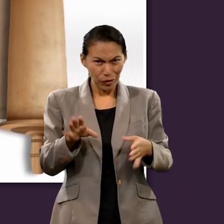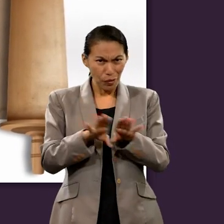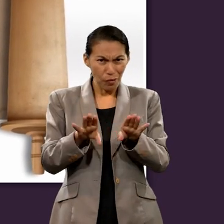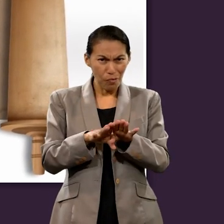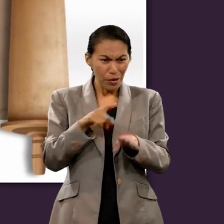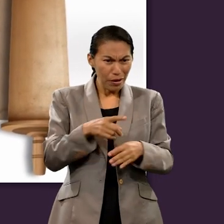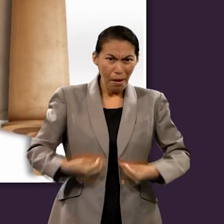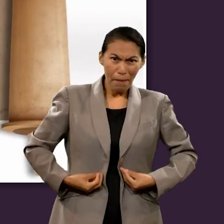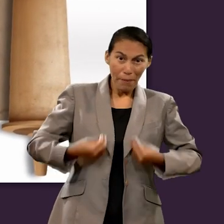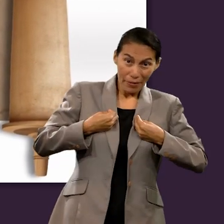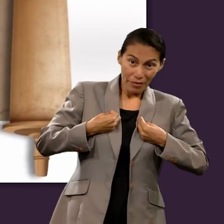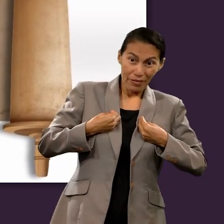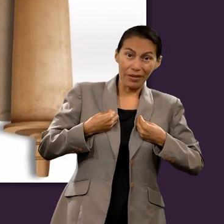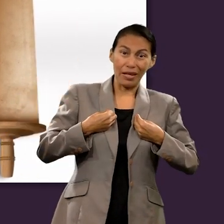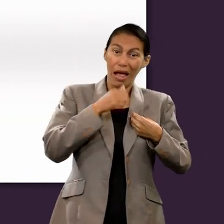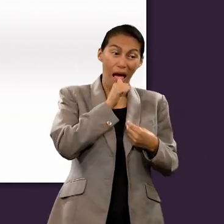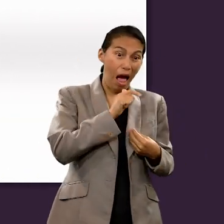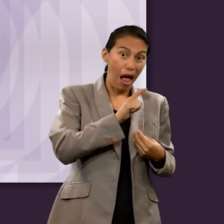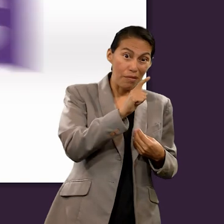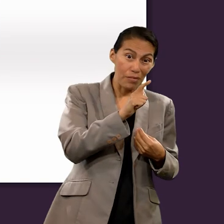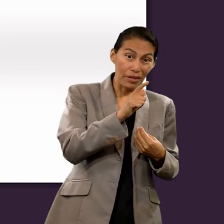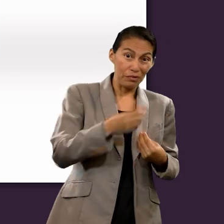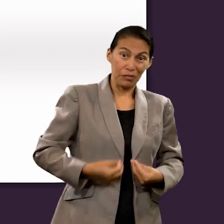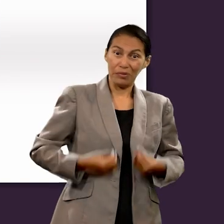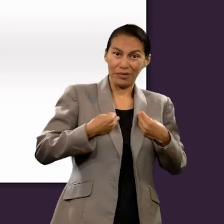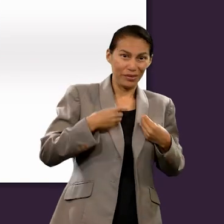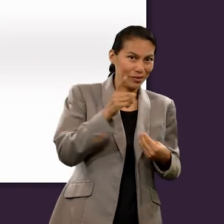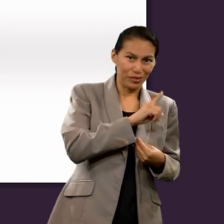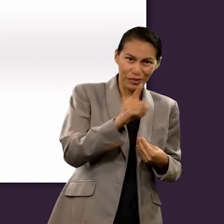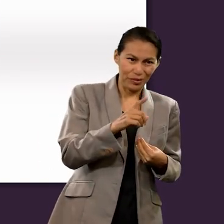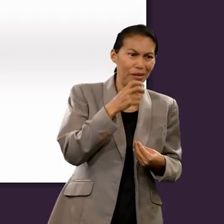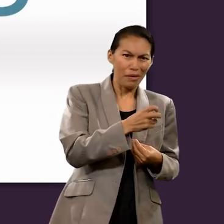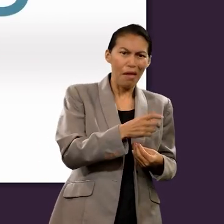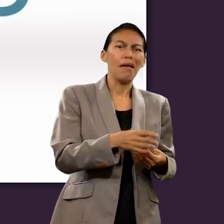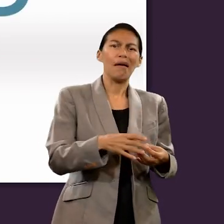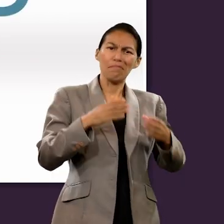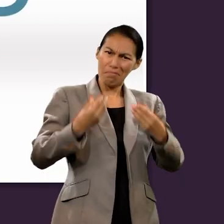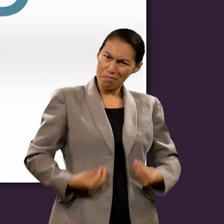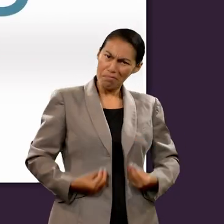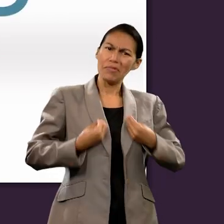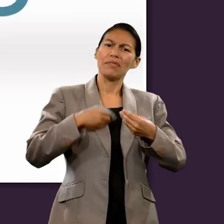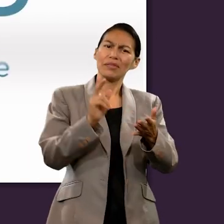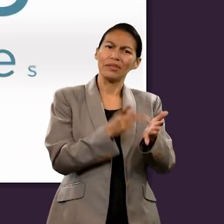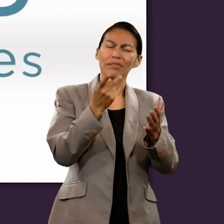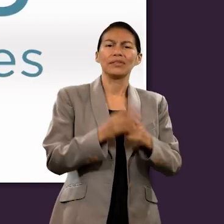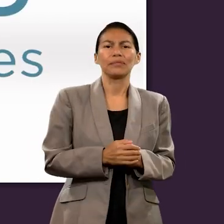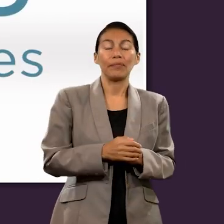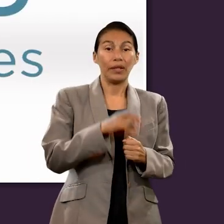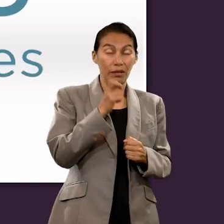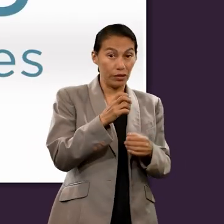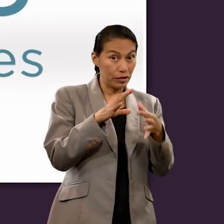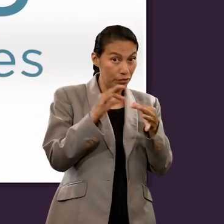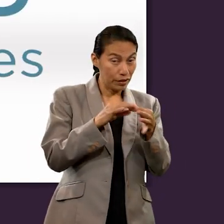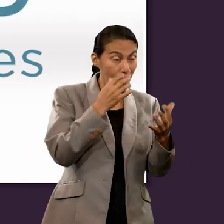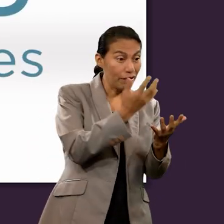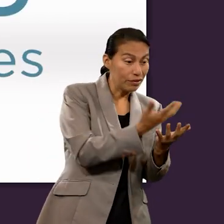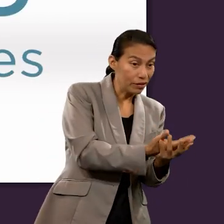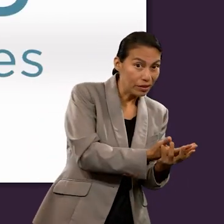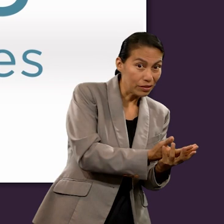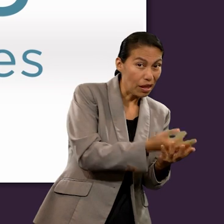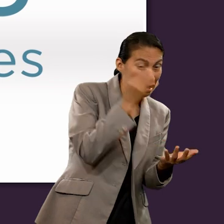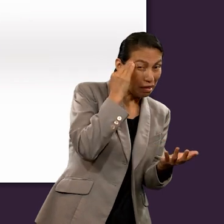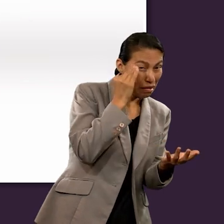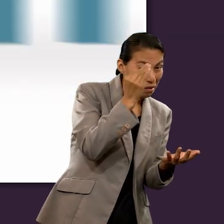Está claro que en este momento cobran vida. Ya no eran almas espíritus vivientes. Por lo tanto, la